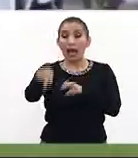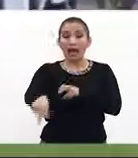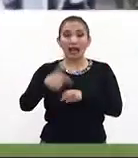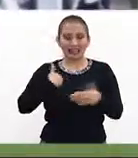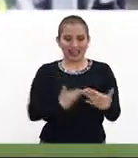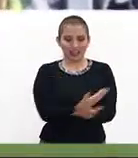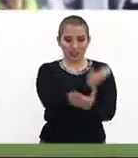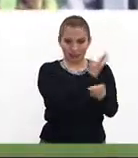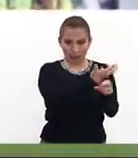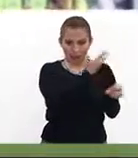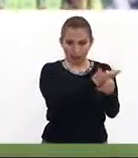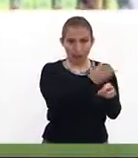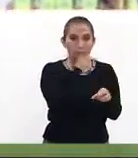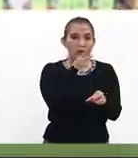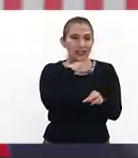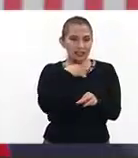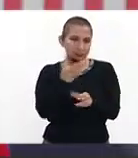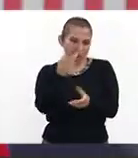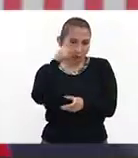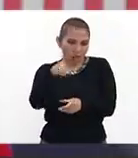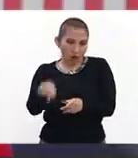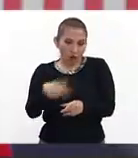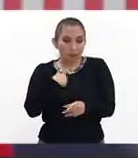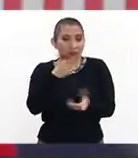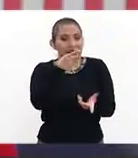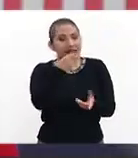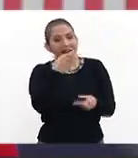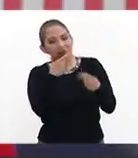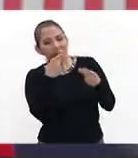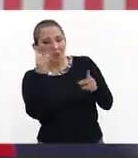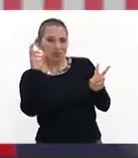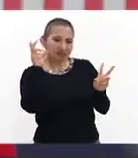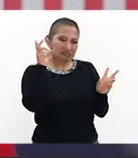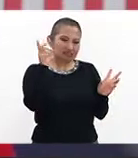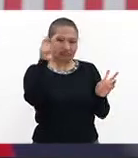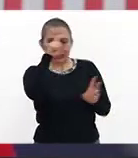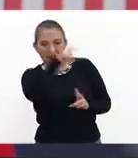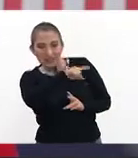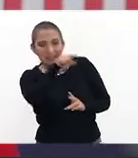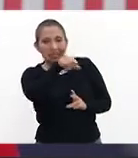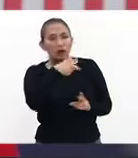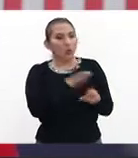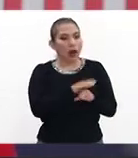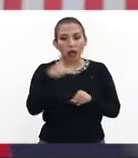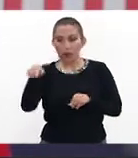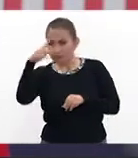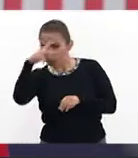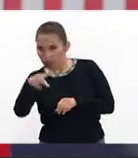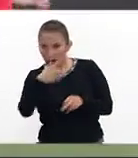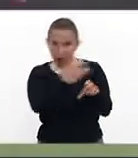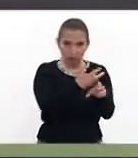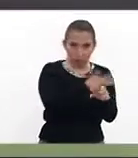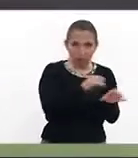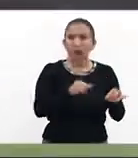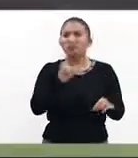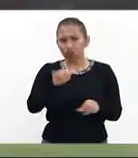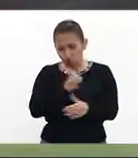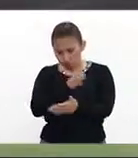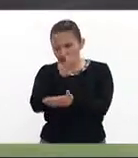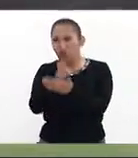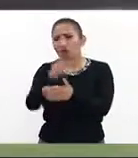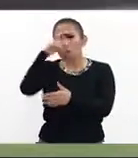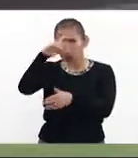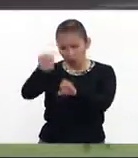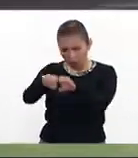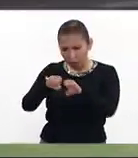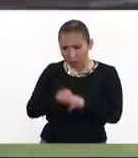en Estados Unidos pero es de padres mexicanos, si había dado alguna polémica por a qué selección jugaría, él ya dijo que sí jugaría para la selección